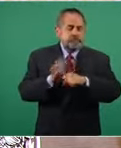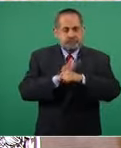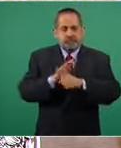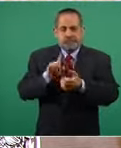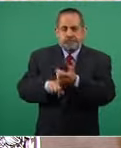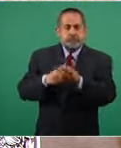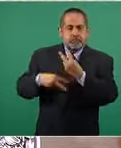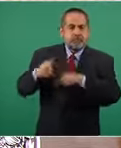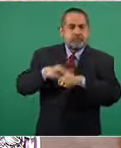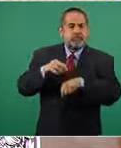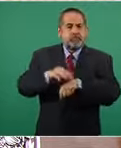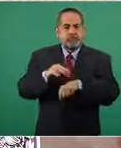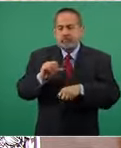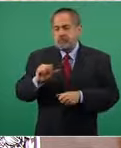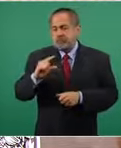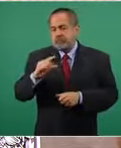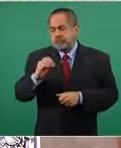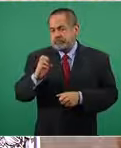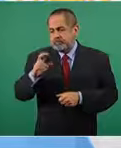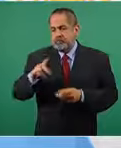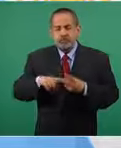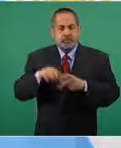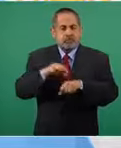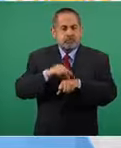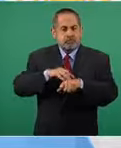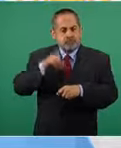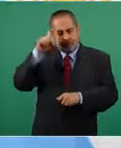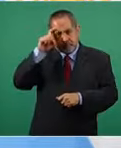el doctor Alcocer, el doctor Hugo López-Gatell,